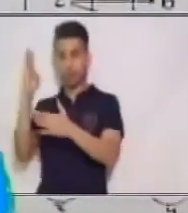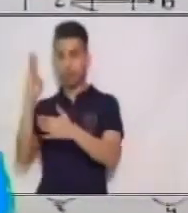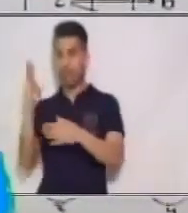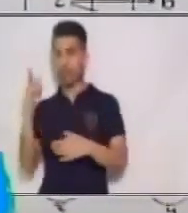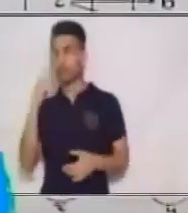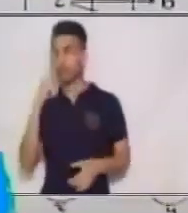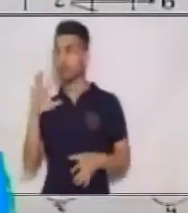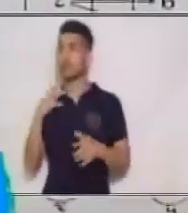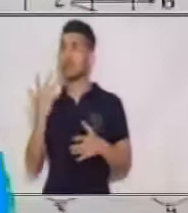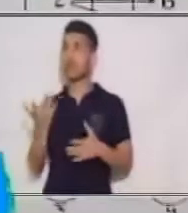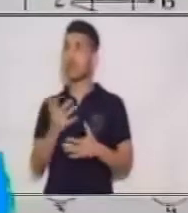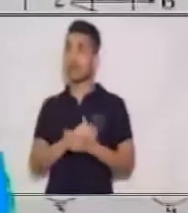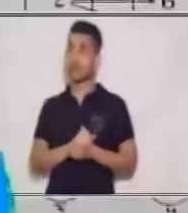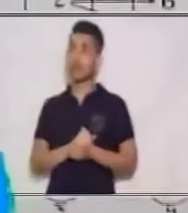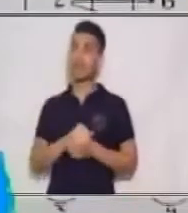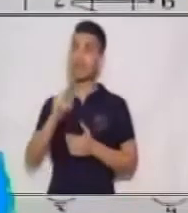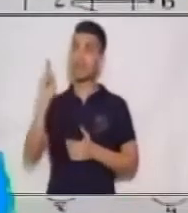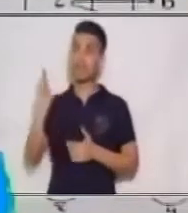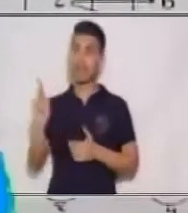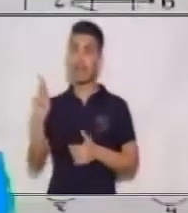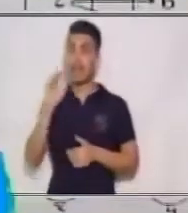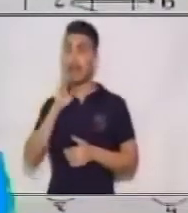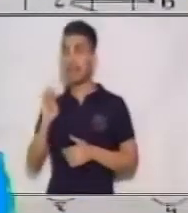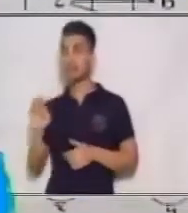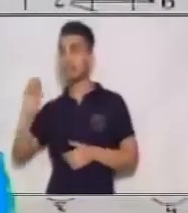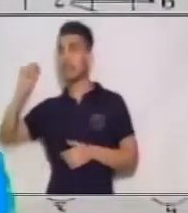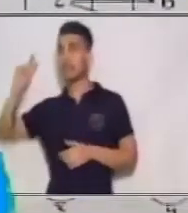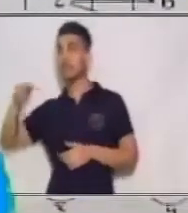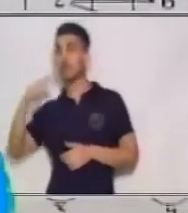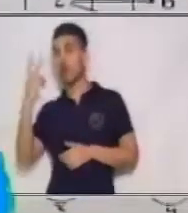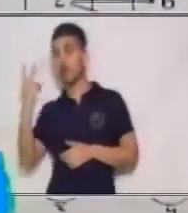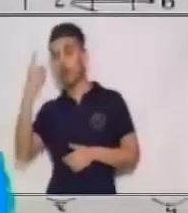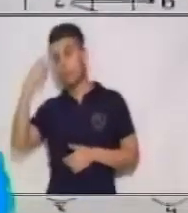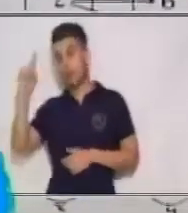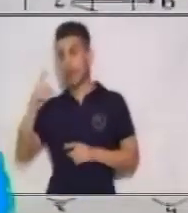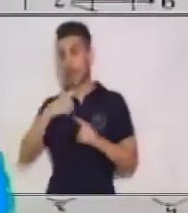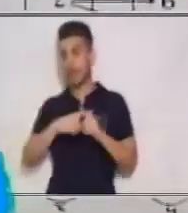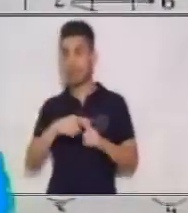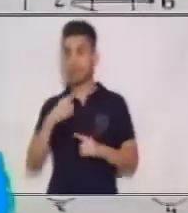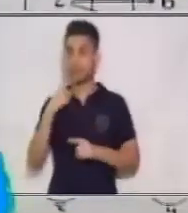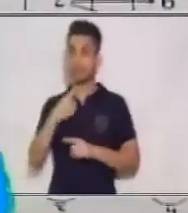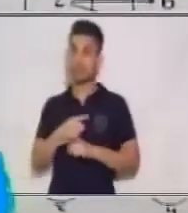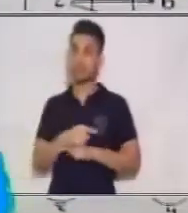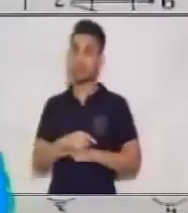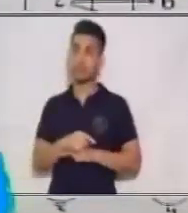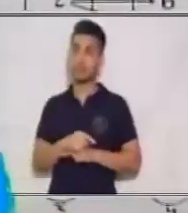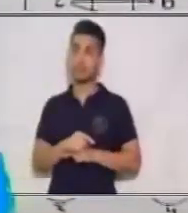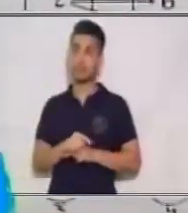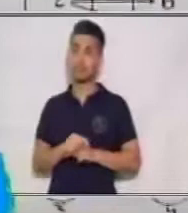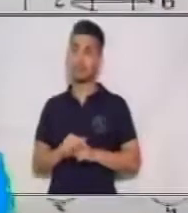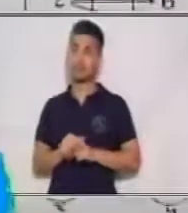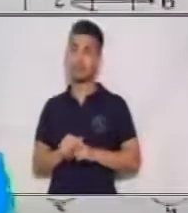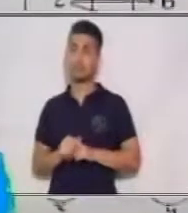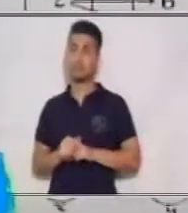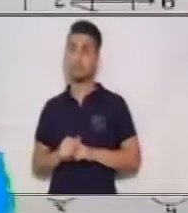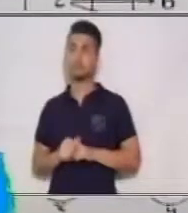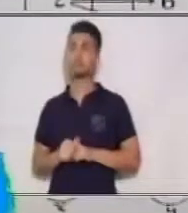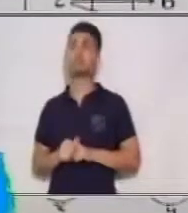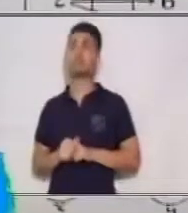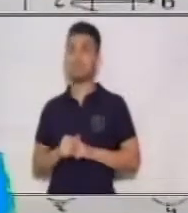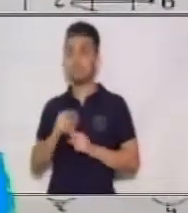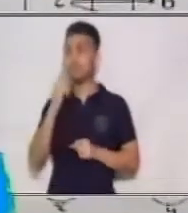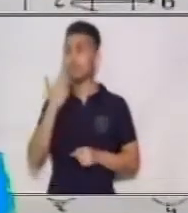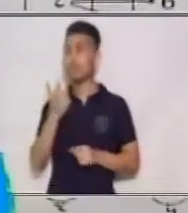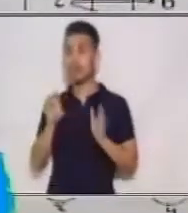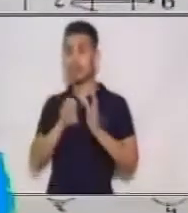ser tal que Y es el doble de X. ¿Será que 2 es el doble de 1? Sí.